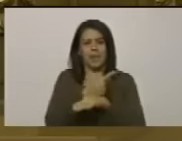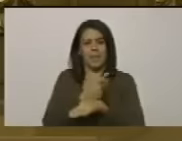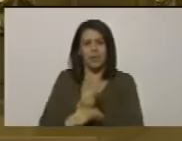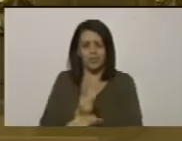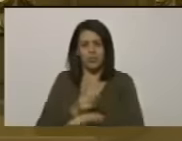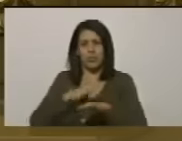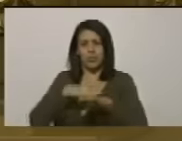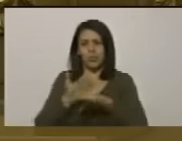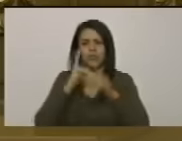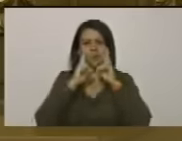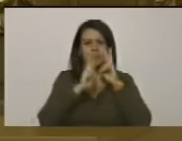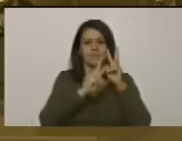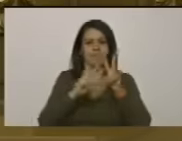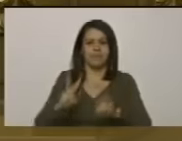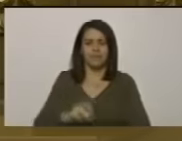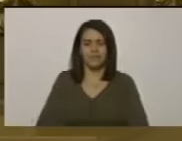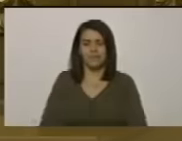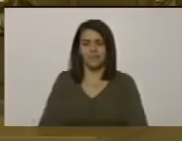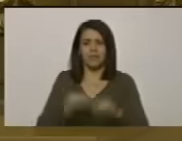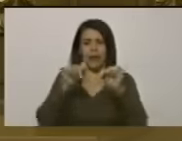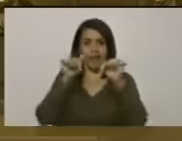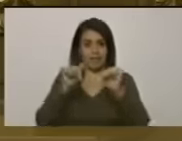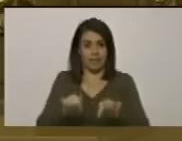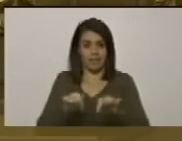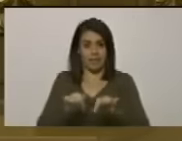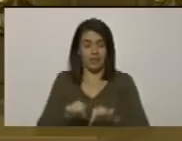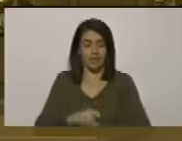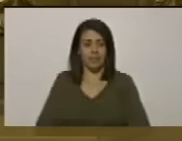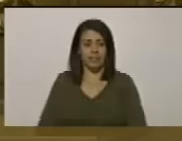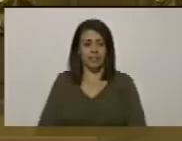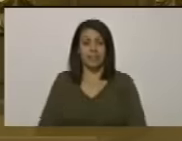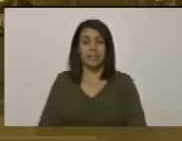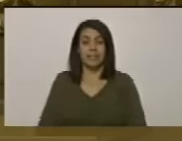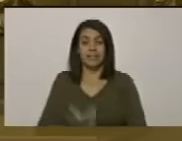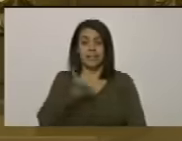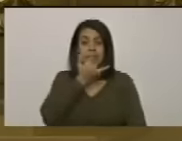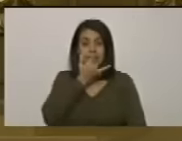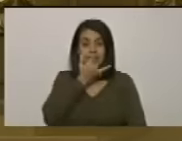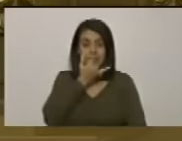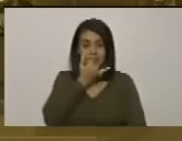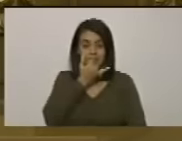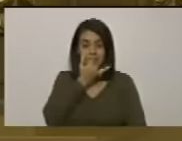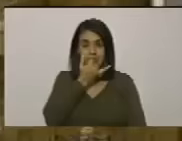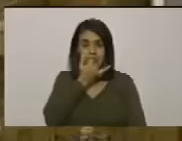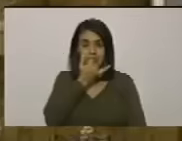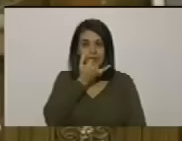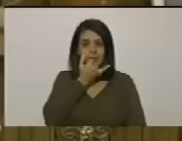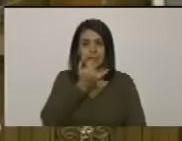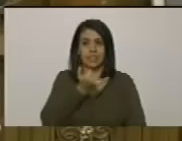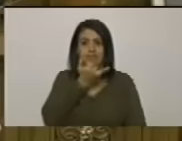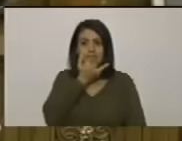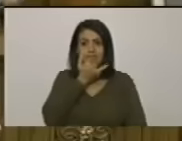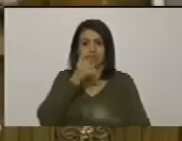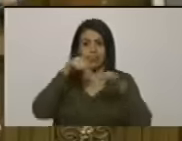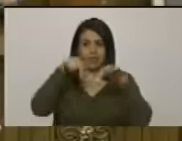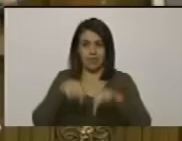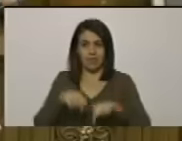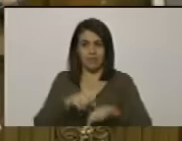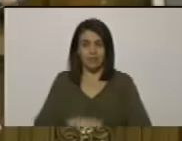vea lo siguiente acá se está errando se está errando aquí